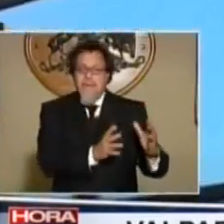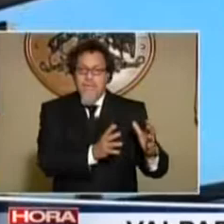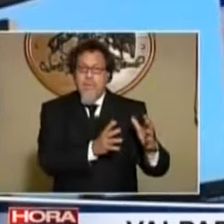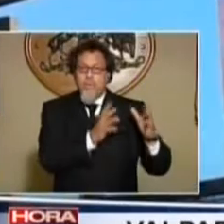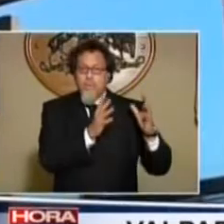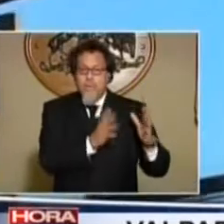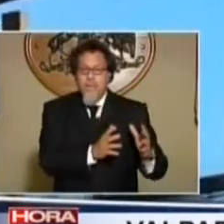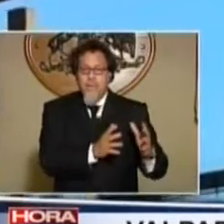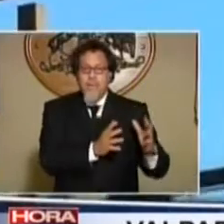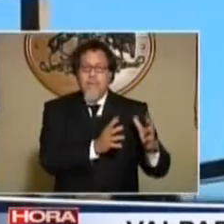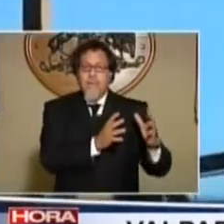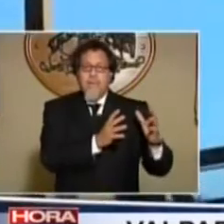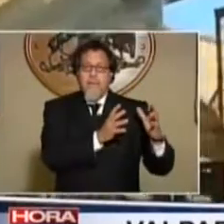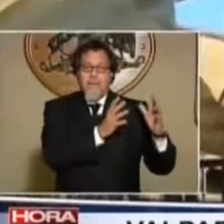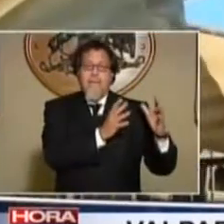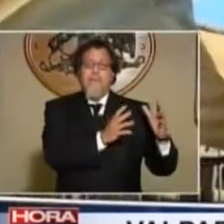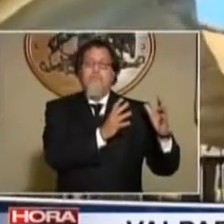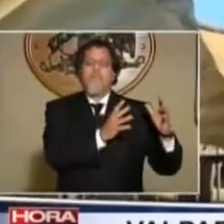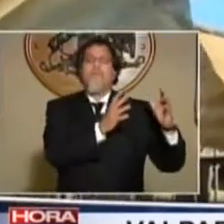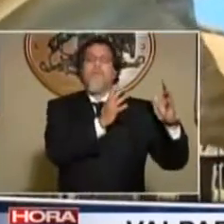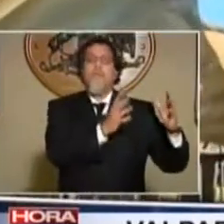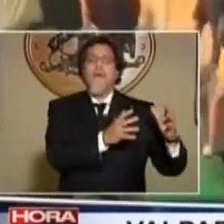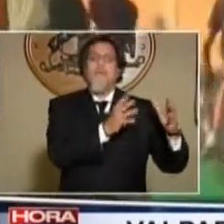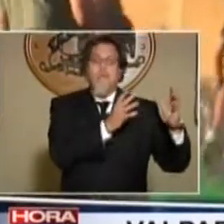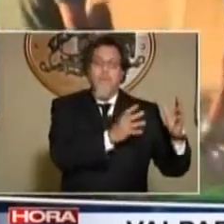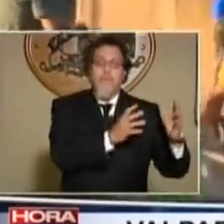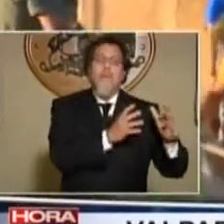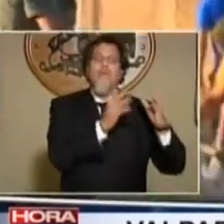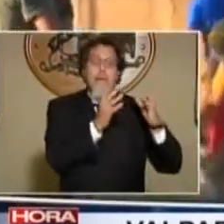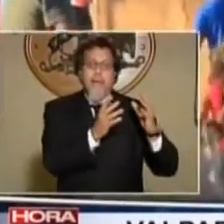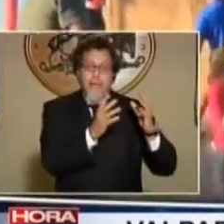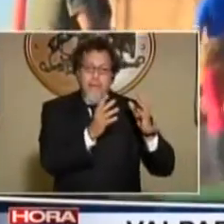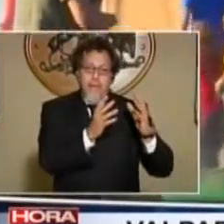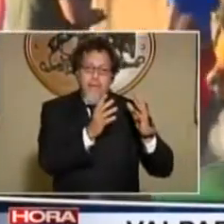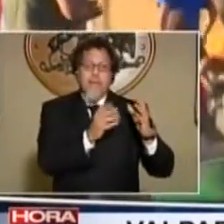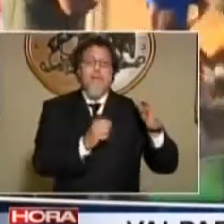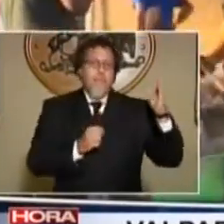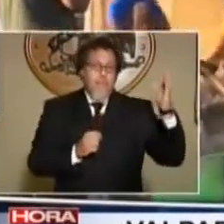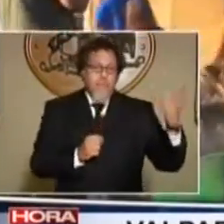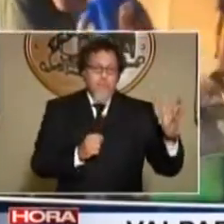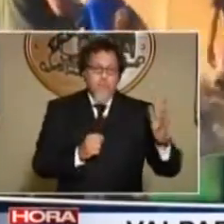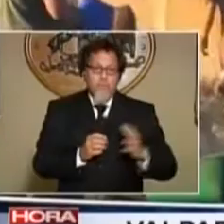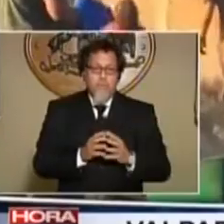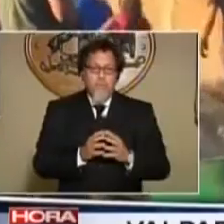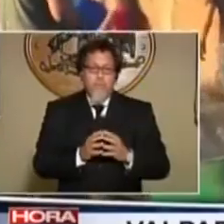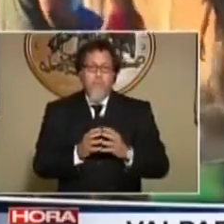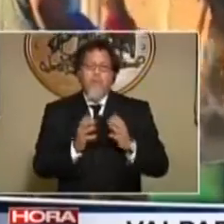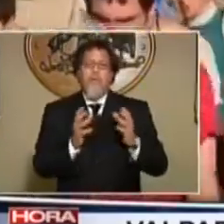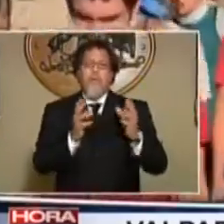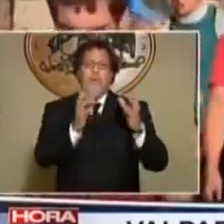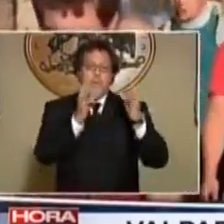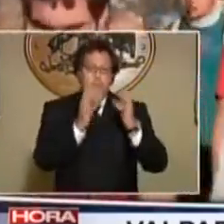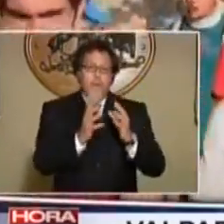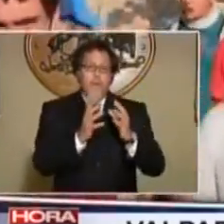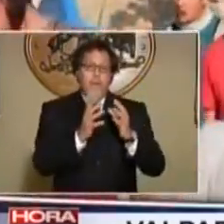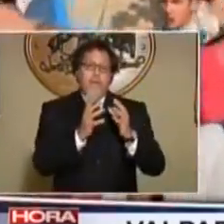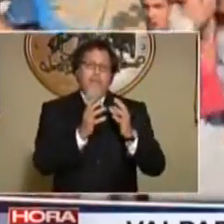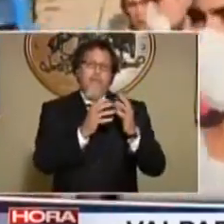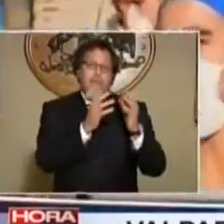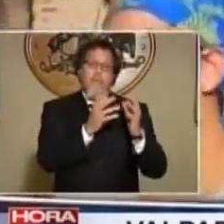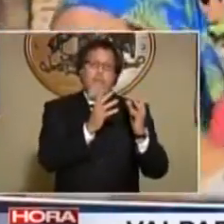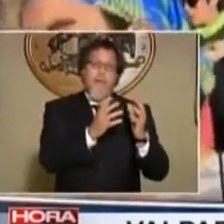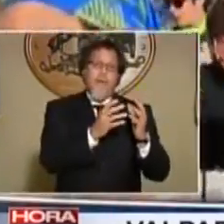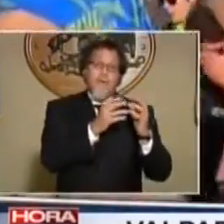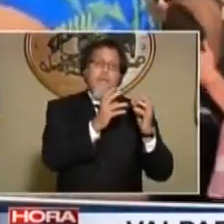2.500 casas destruidas estaban en situación irregular o de toma en lugares, además, peligrosos. Porque uno puede estar en toma